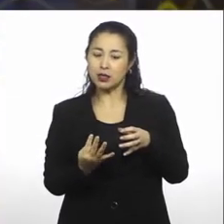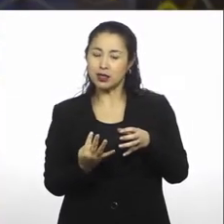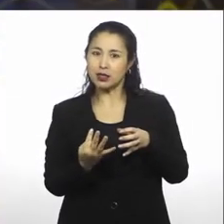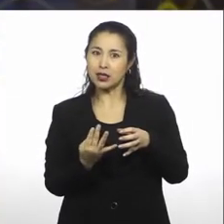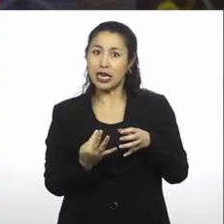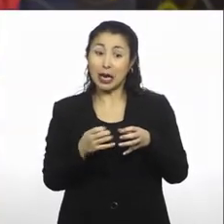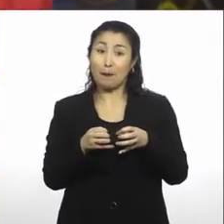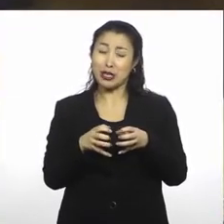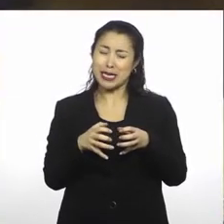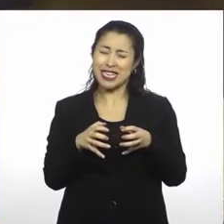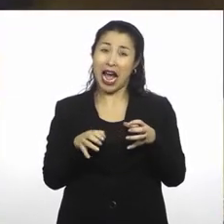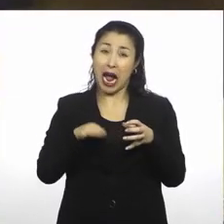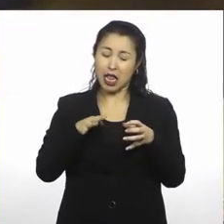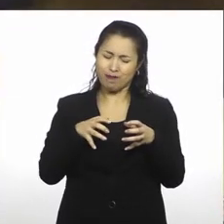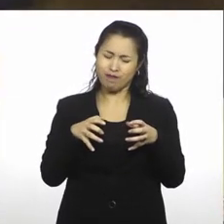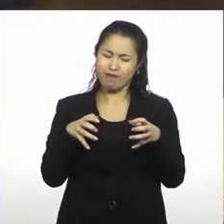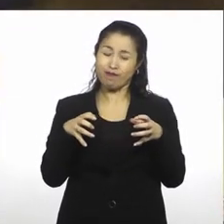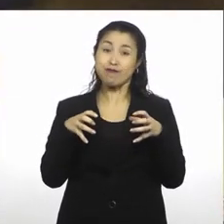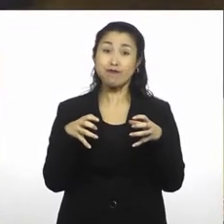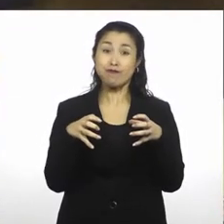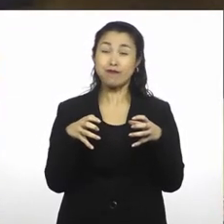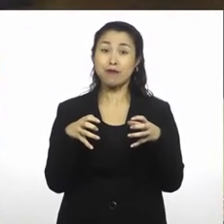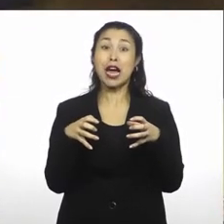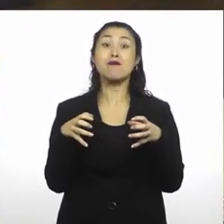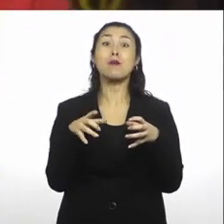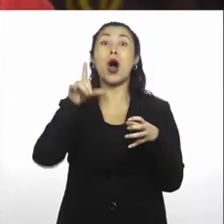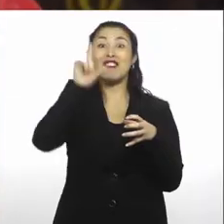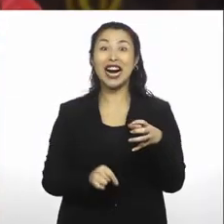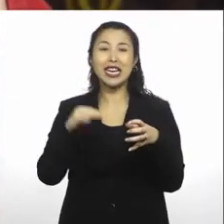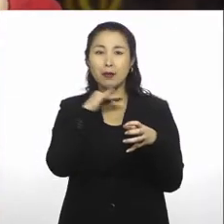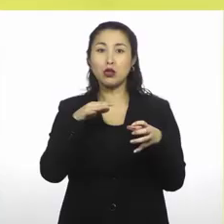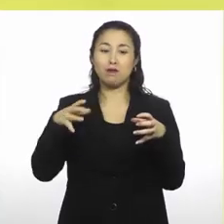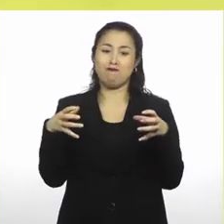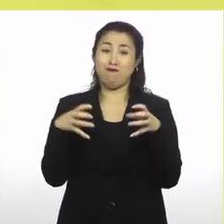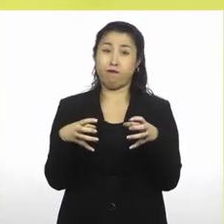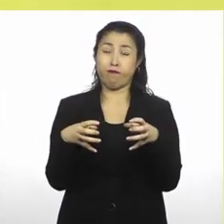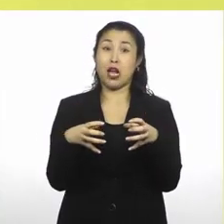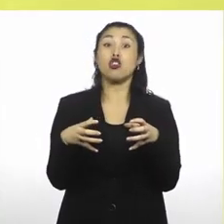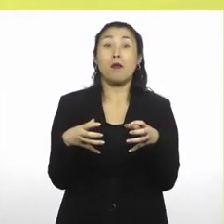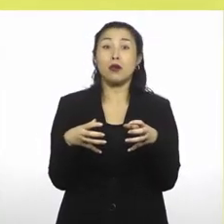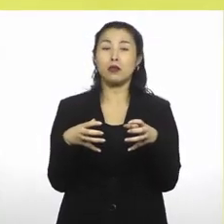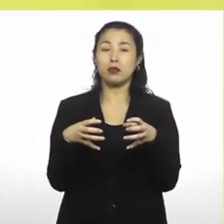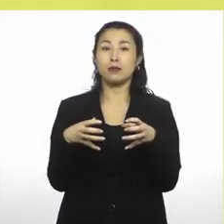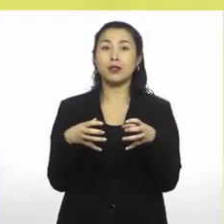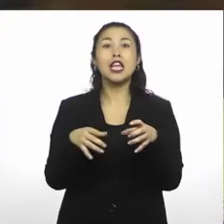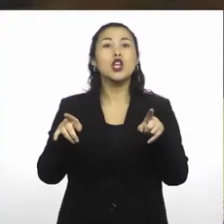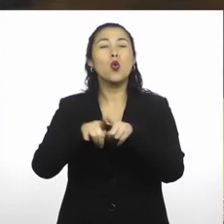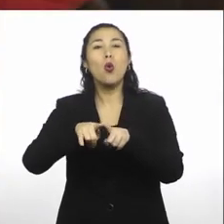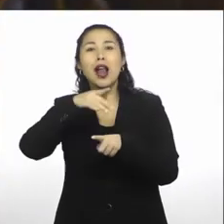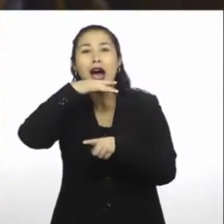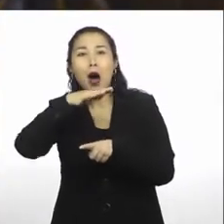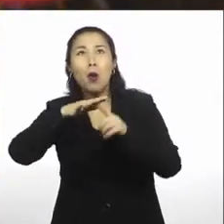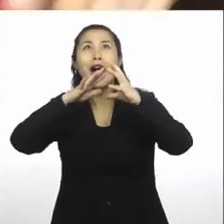alta. Muchas gracias, Mano. Vamos a bajar la presión muy rápido, que es lo que le ocurre al agua cuando está en el